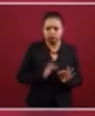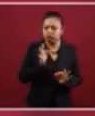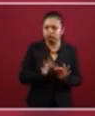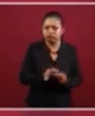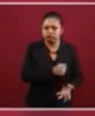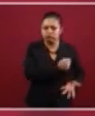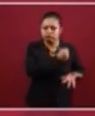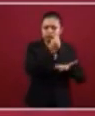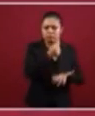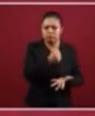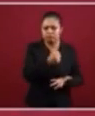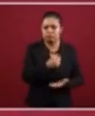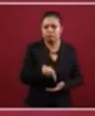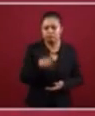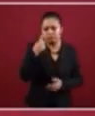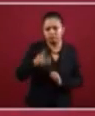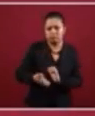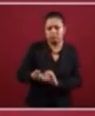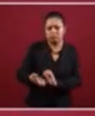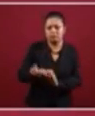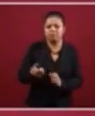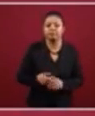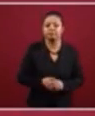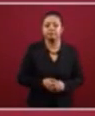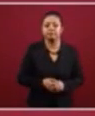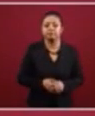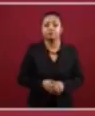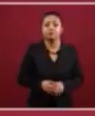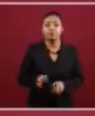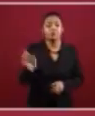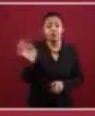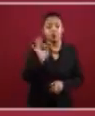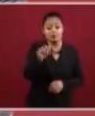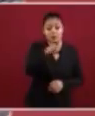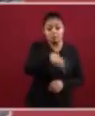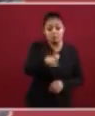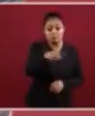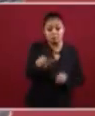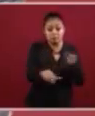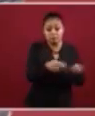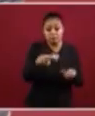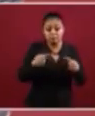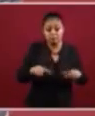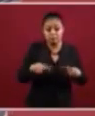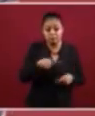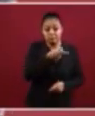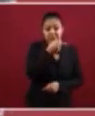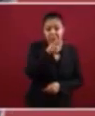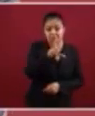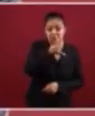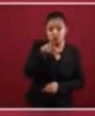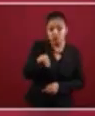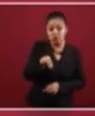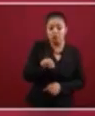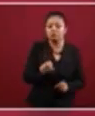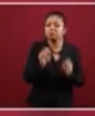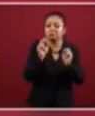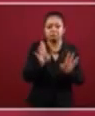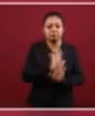necesarios. Si la gente dice no, ahí quedó.